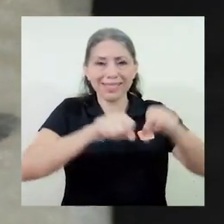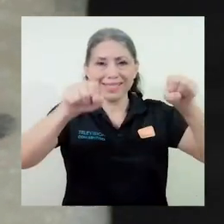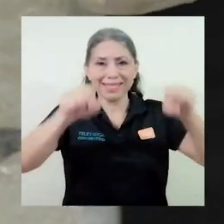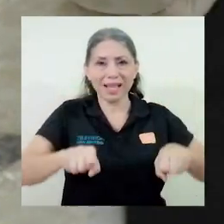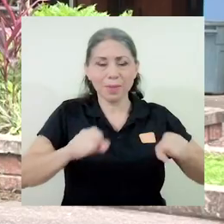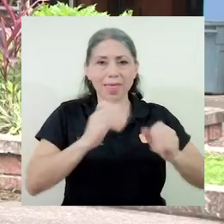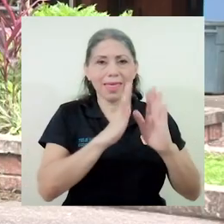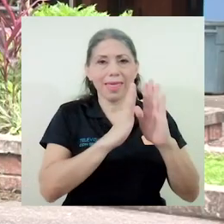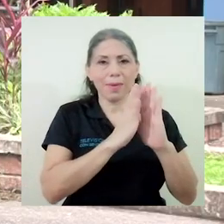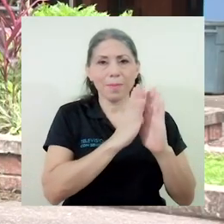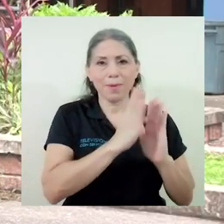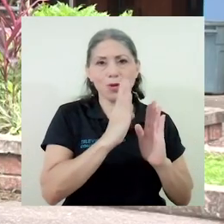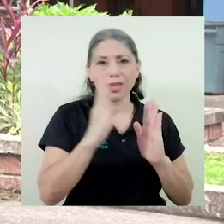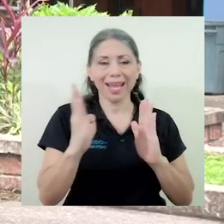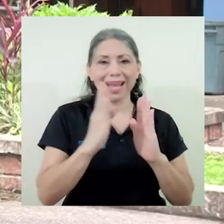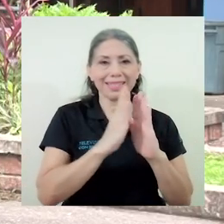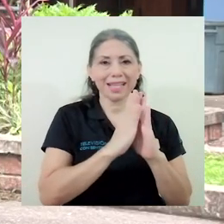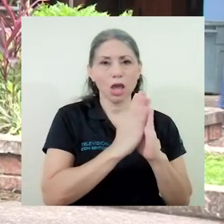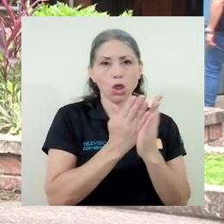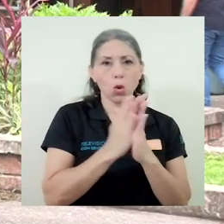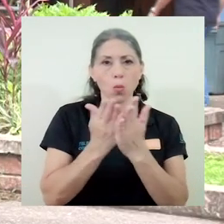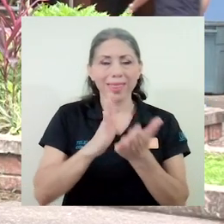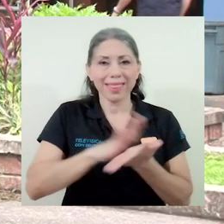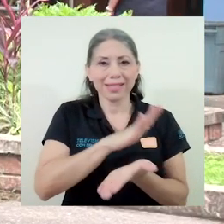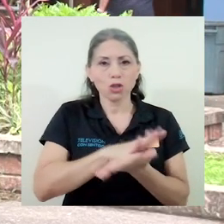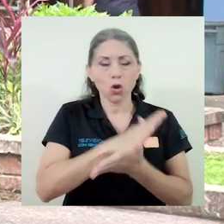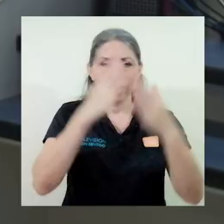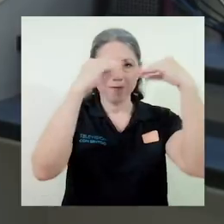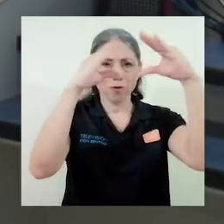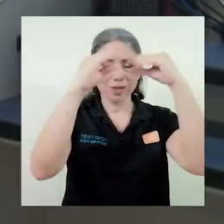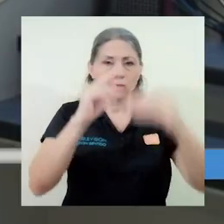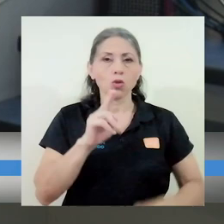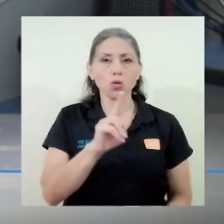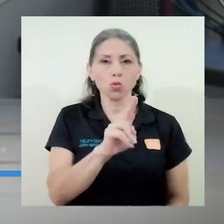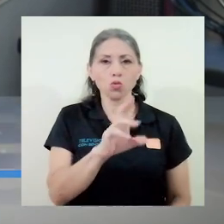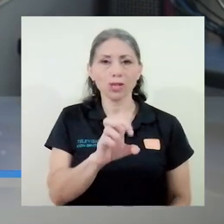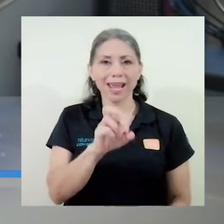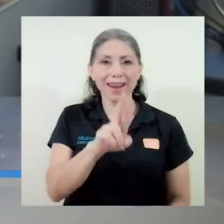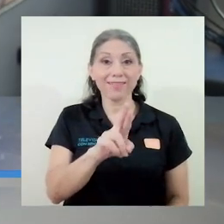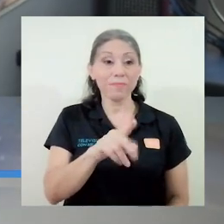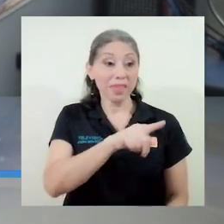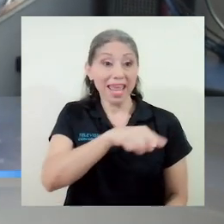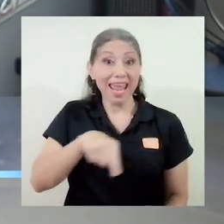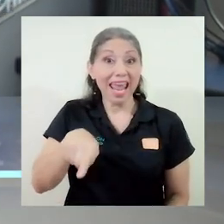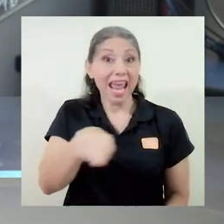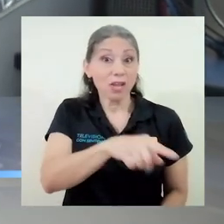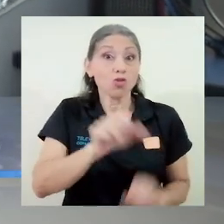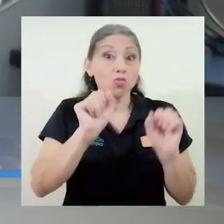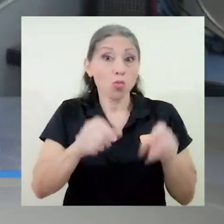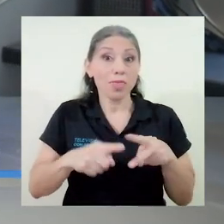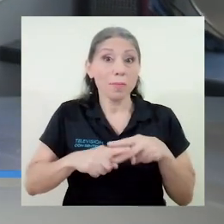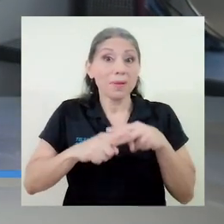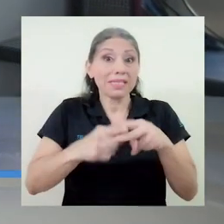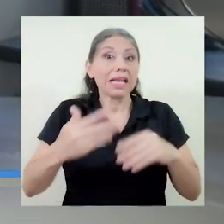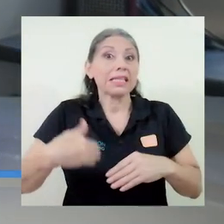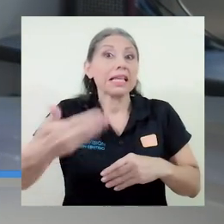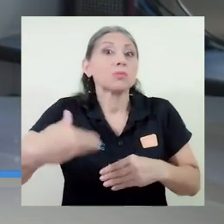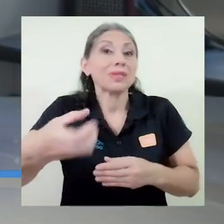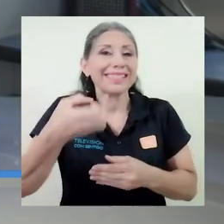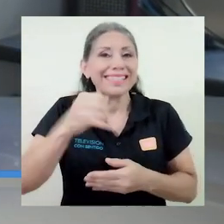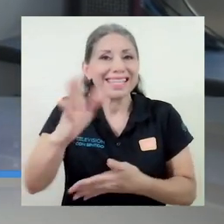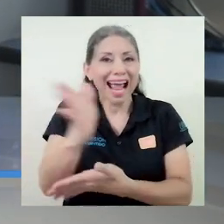bibliotecas, documentación e información de la UCR, instancia que las pondrá a disposición de los